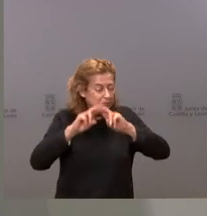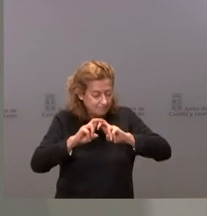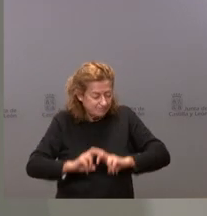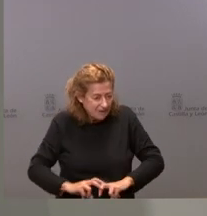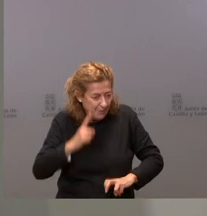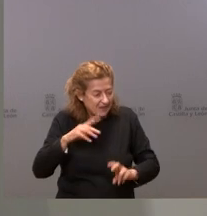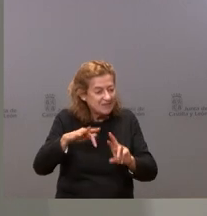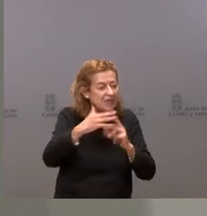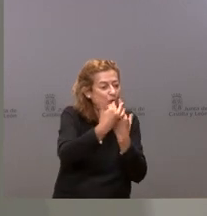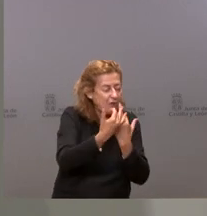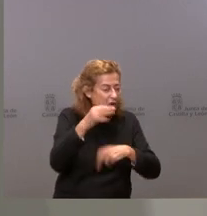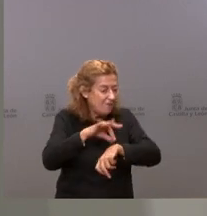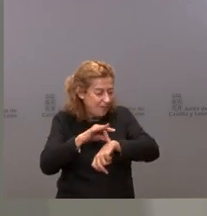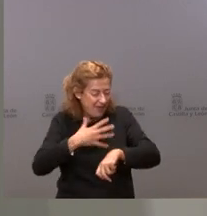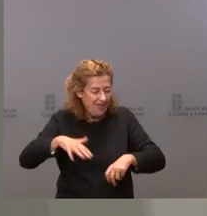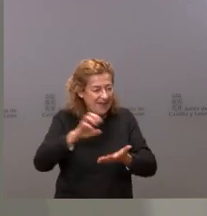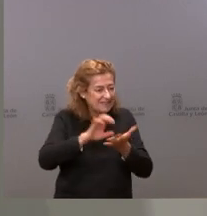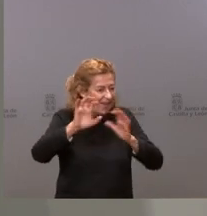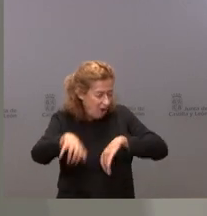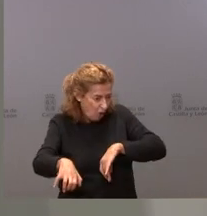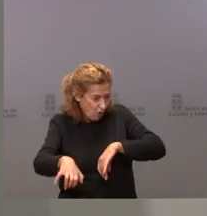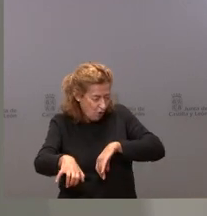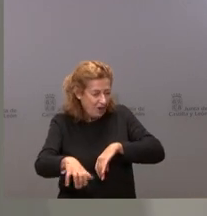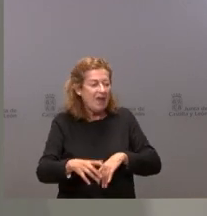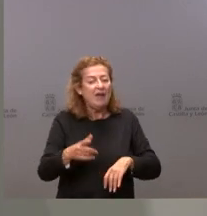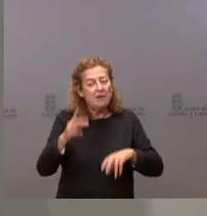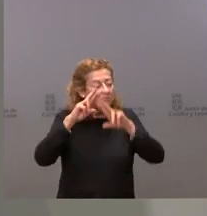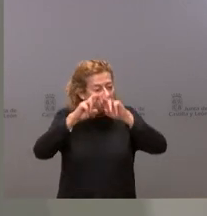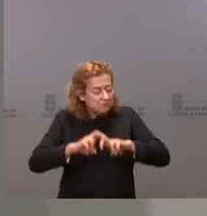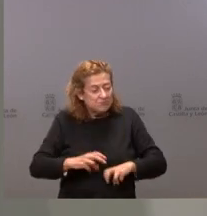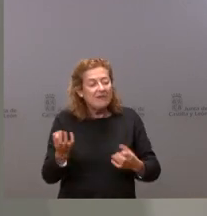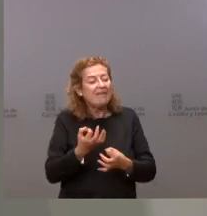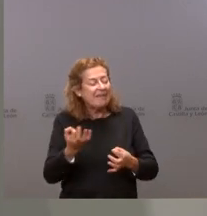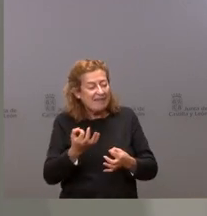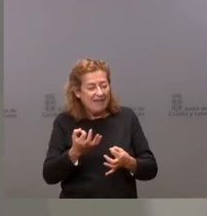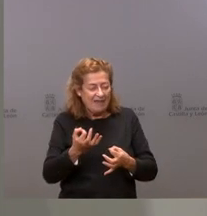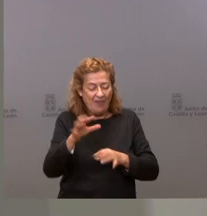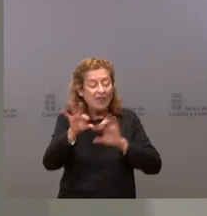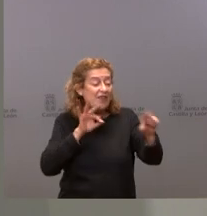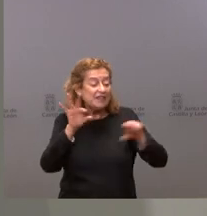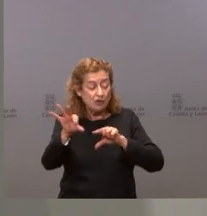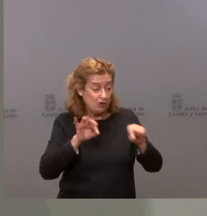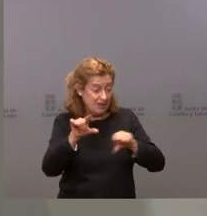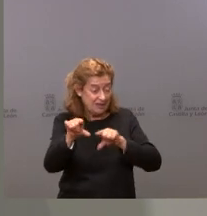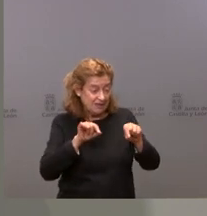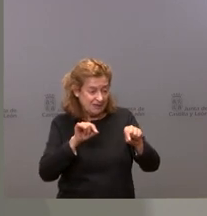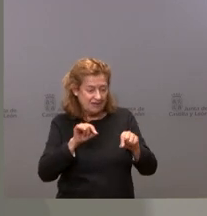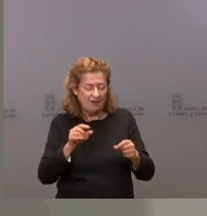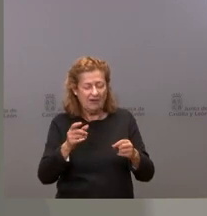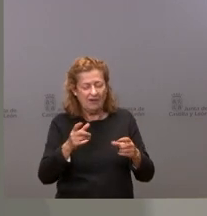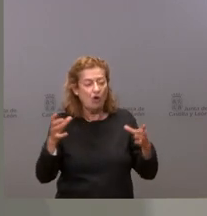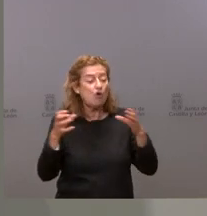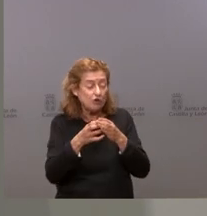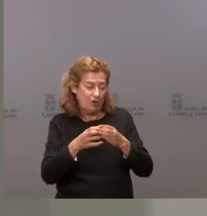de la enfermedad de nuestra comunidad autónoma, analizar cuáles son las decisiones del Consejo